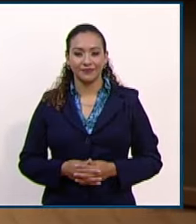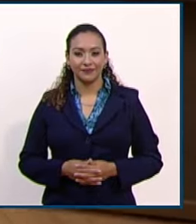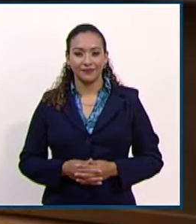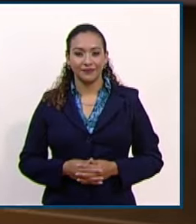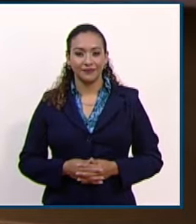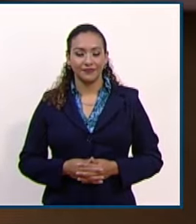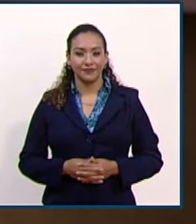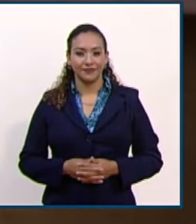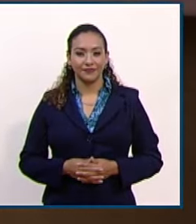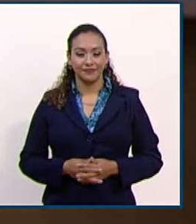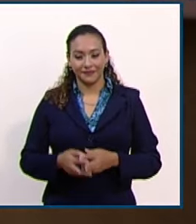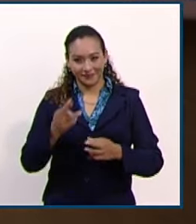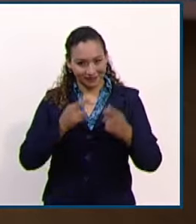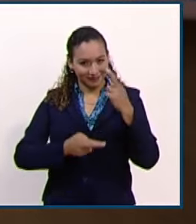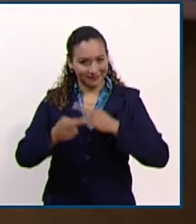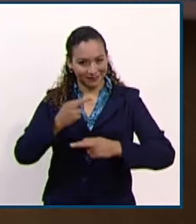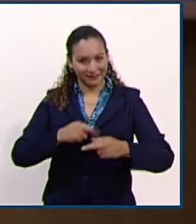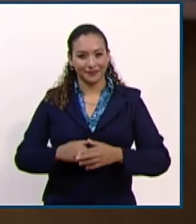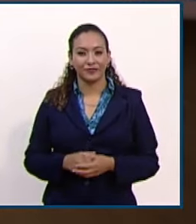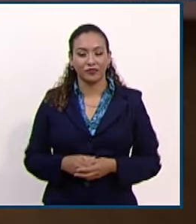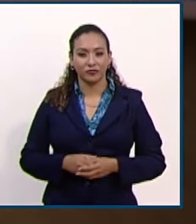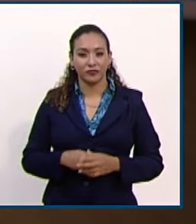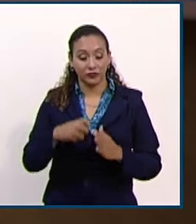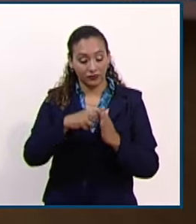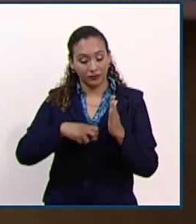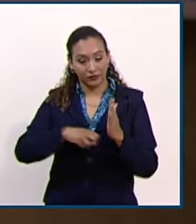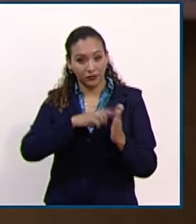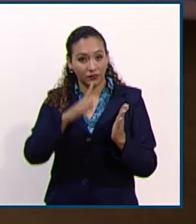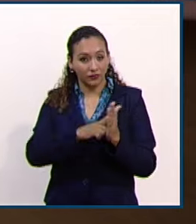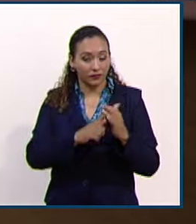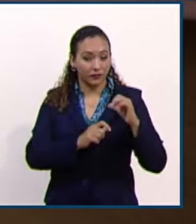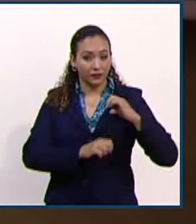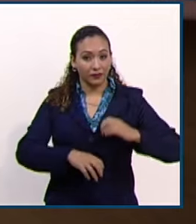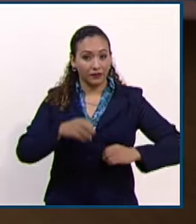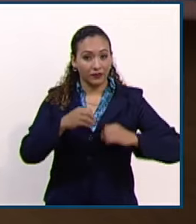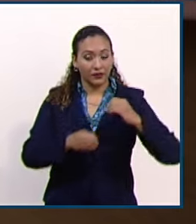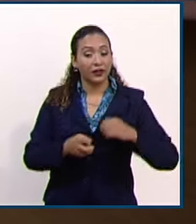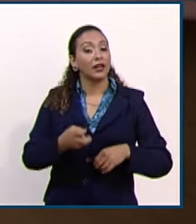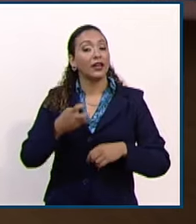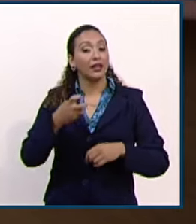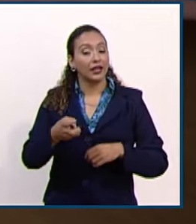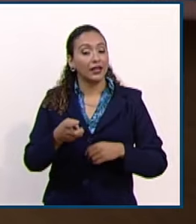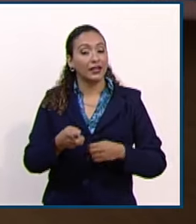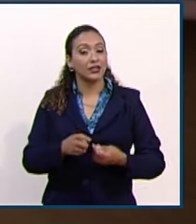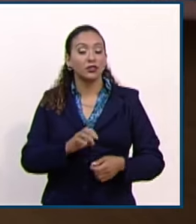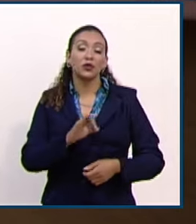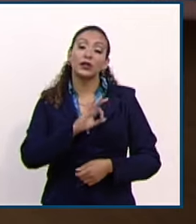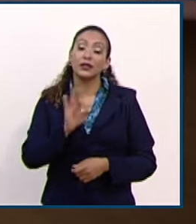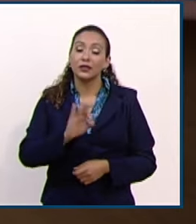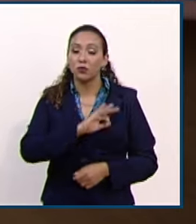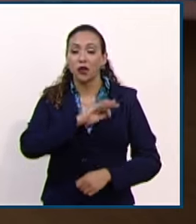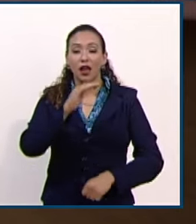Al regresar, reforma al Poder Judicial pondría fin a la carrera judicial.